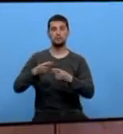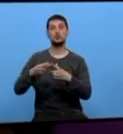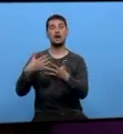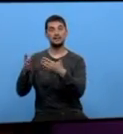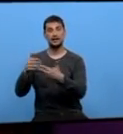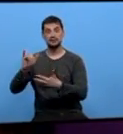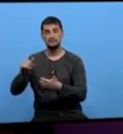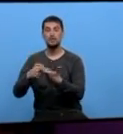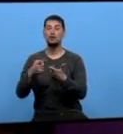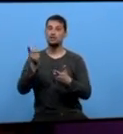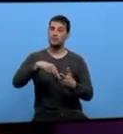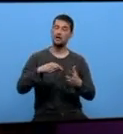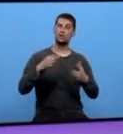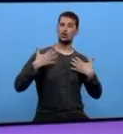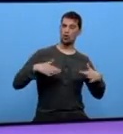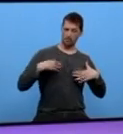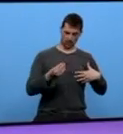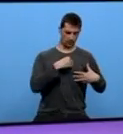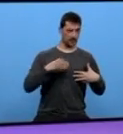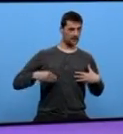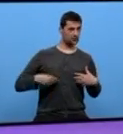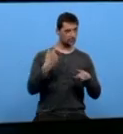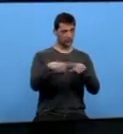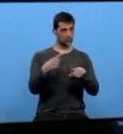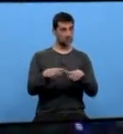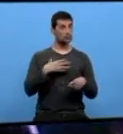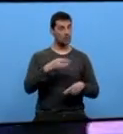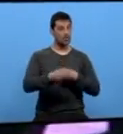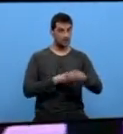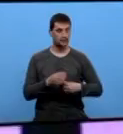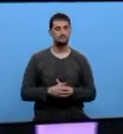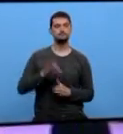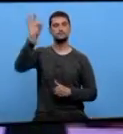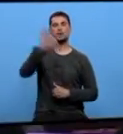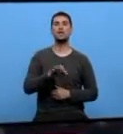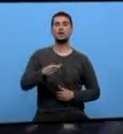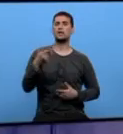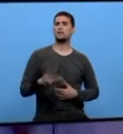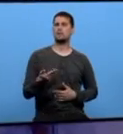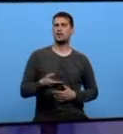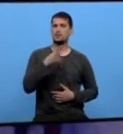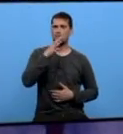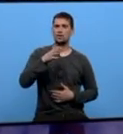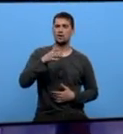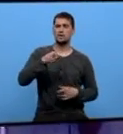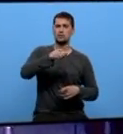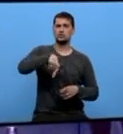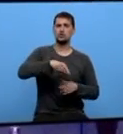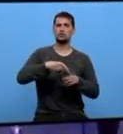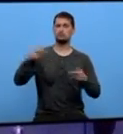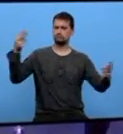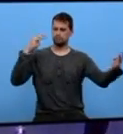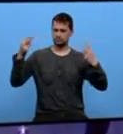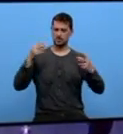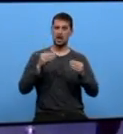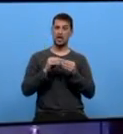que podemos facer complementos moi bonitos É importante a nivel de que bueno non cabe menor dúbida de que estamos enseñando aquello que